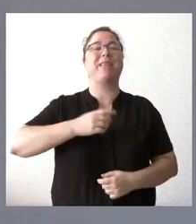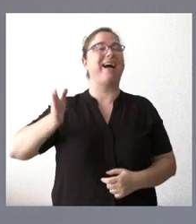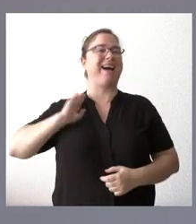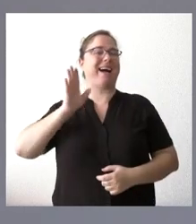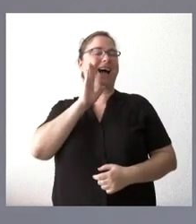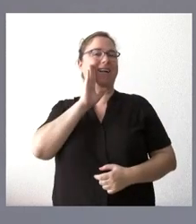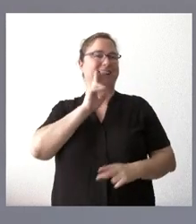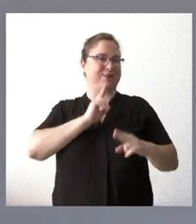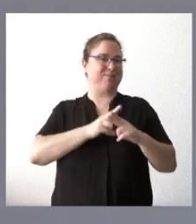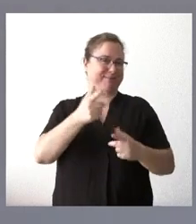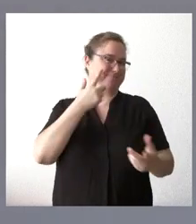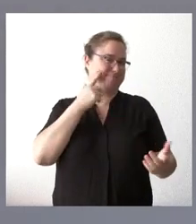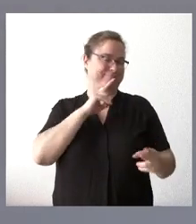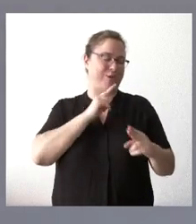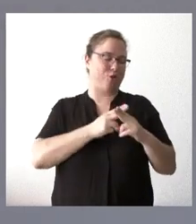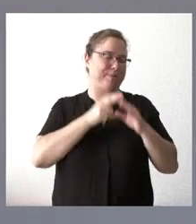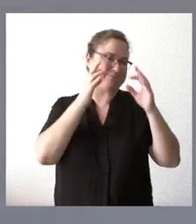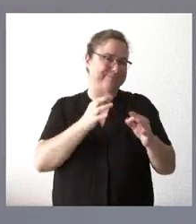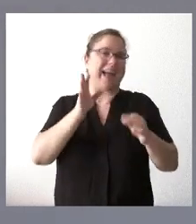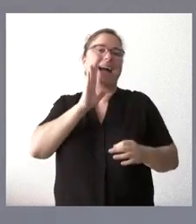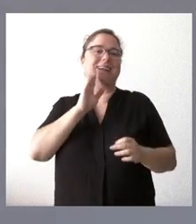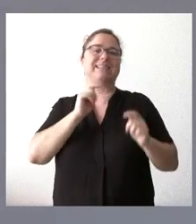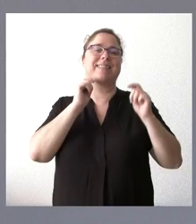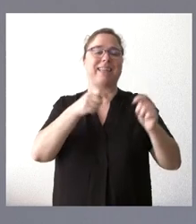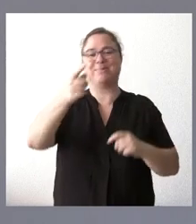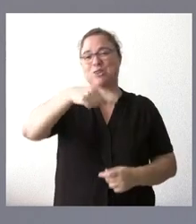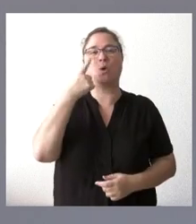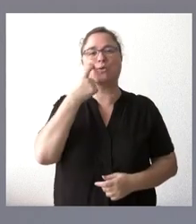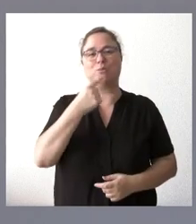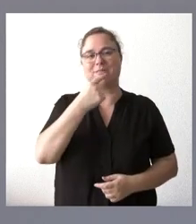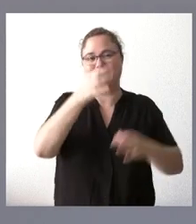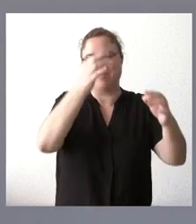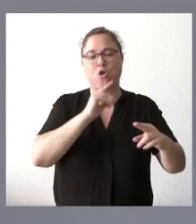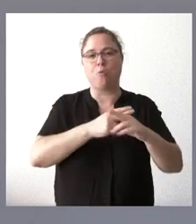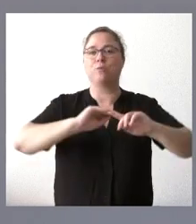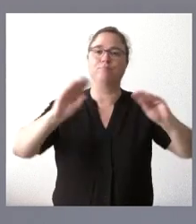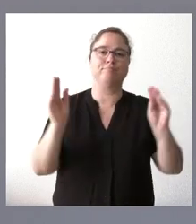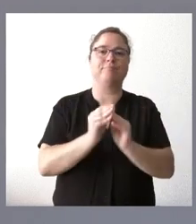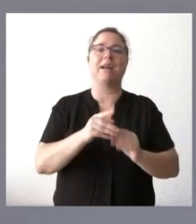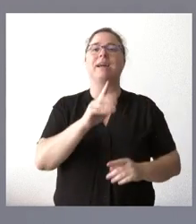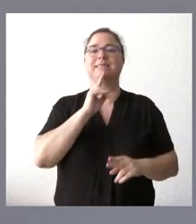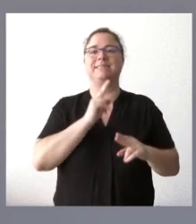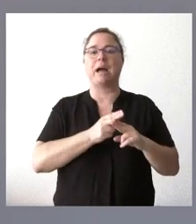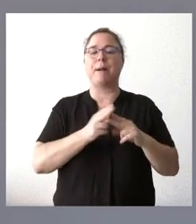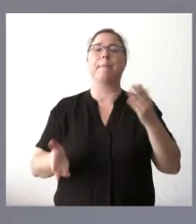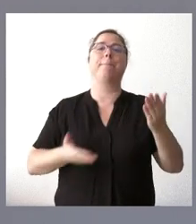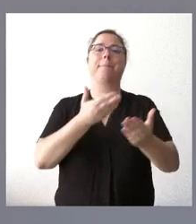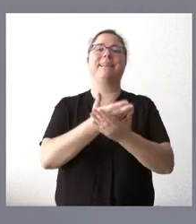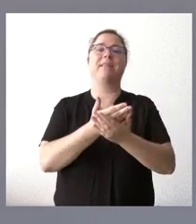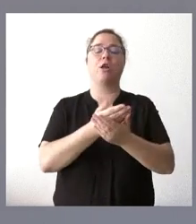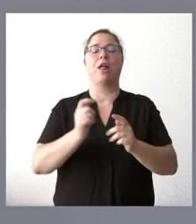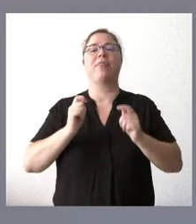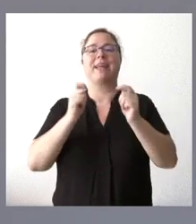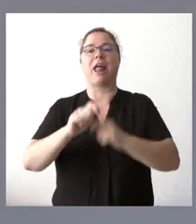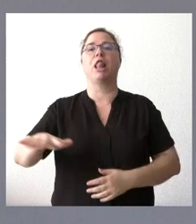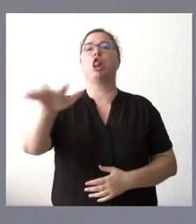y muchos de ustedes lo siguen llamando a efectos también de resumir lo que es el Cuerpo de la Noticia, la petición de declaración como